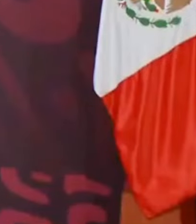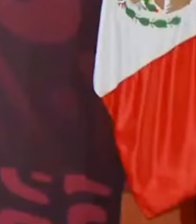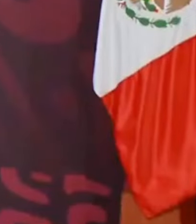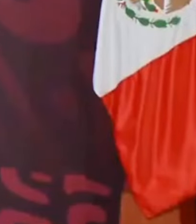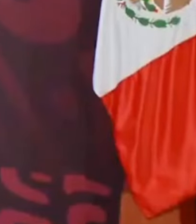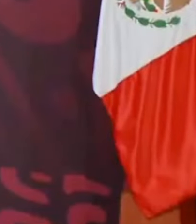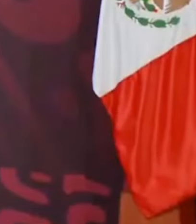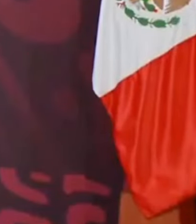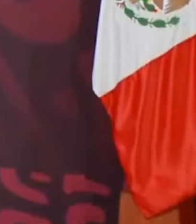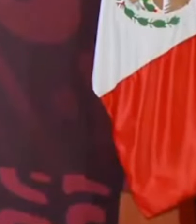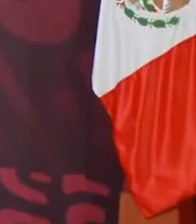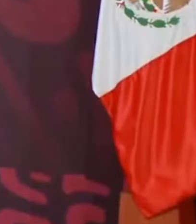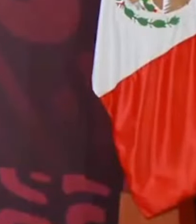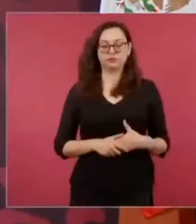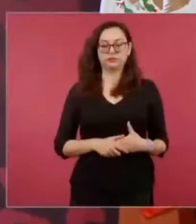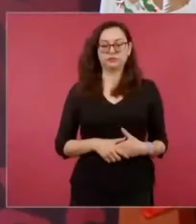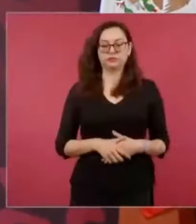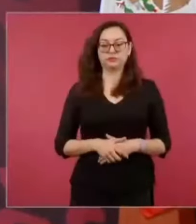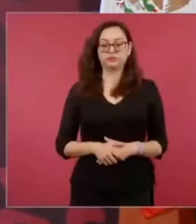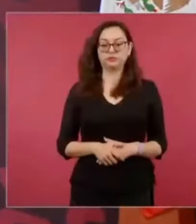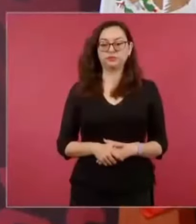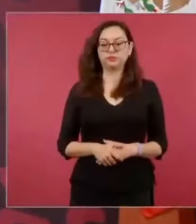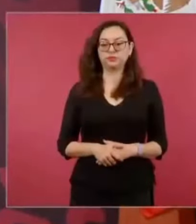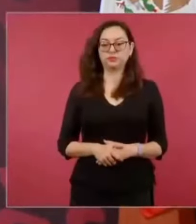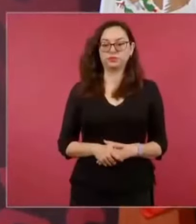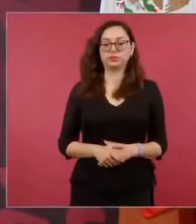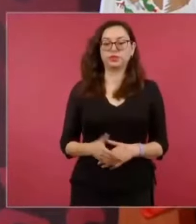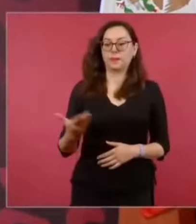pues a veces improviso,